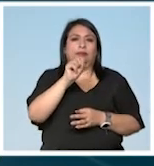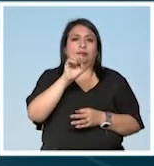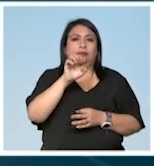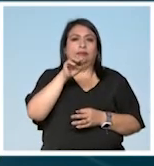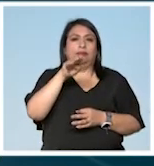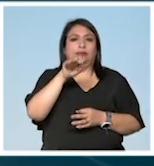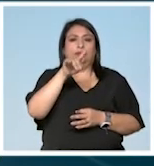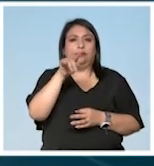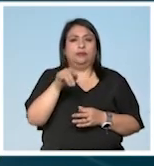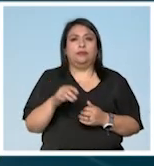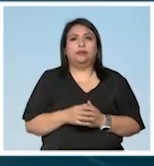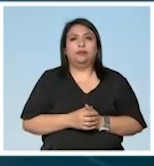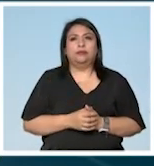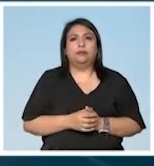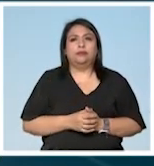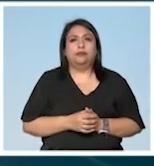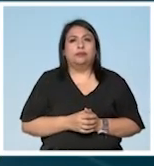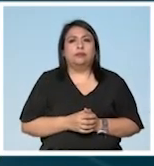Meléndez.